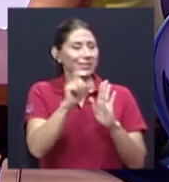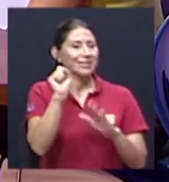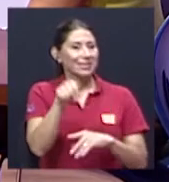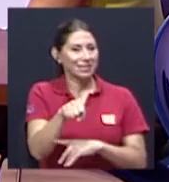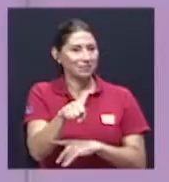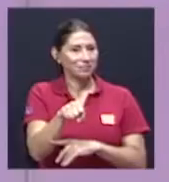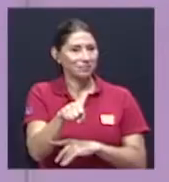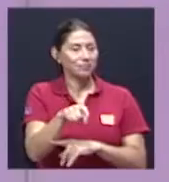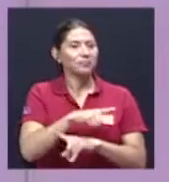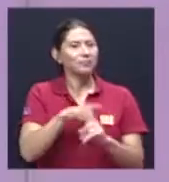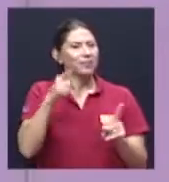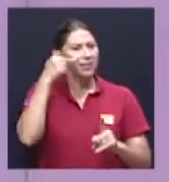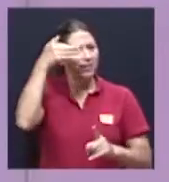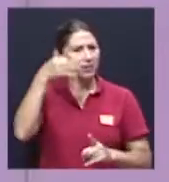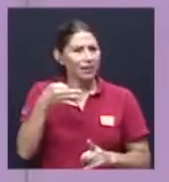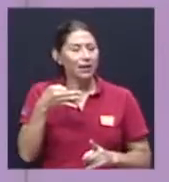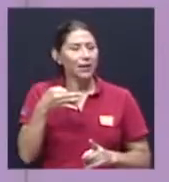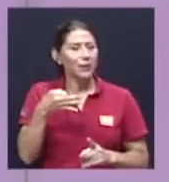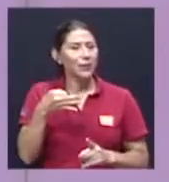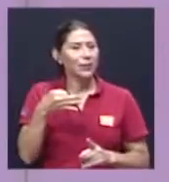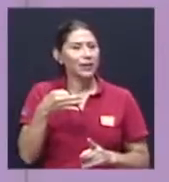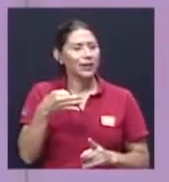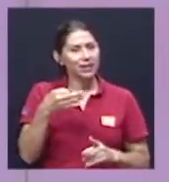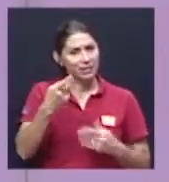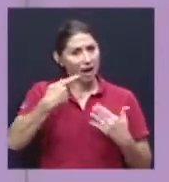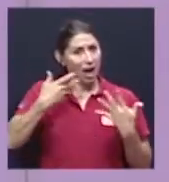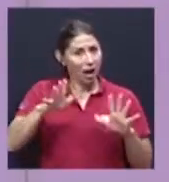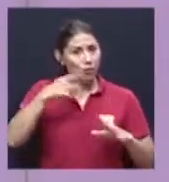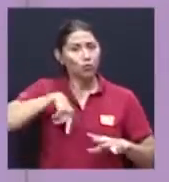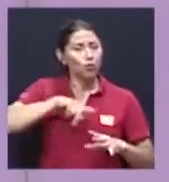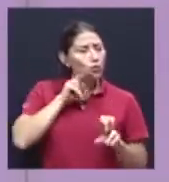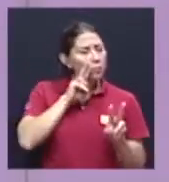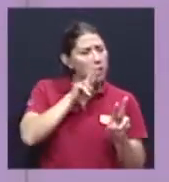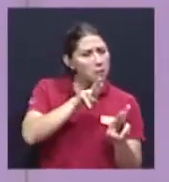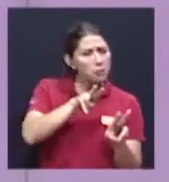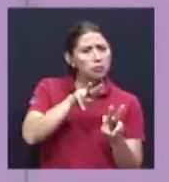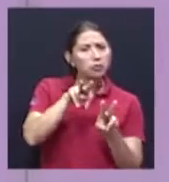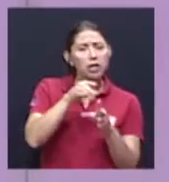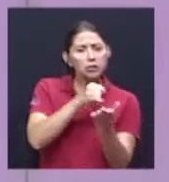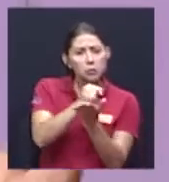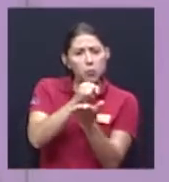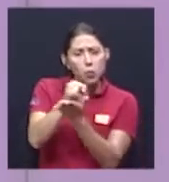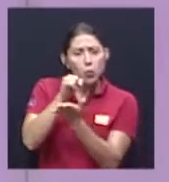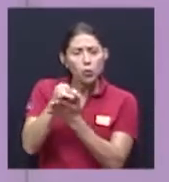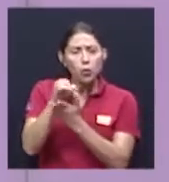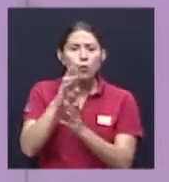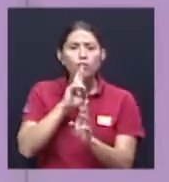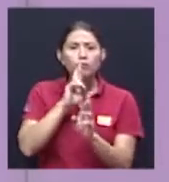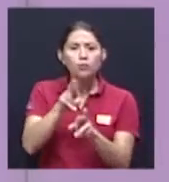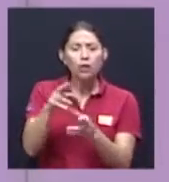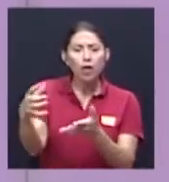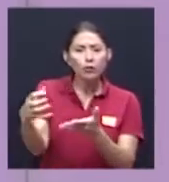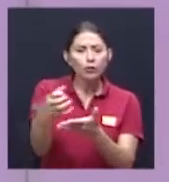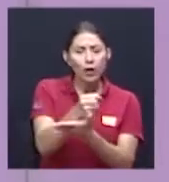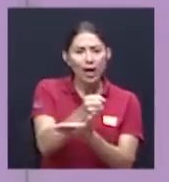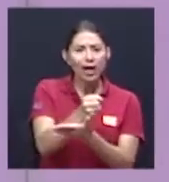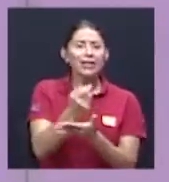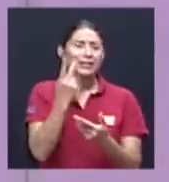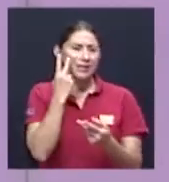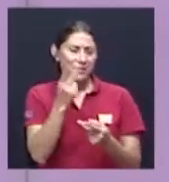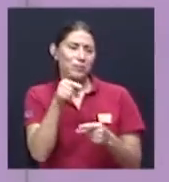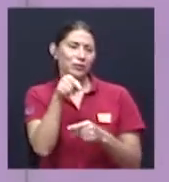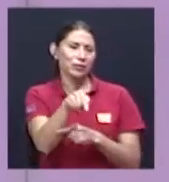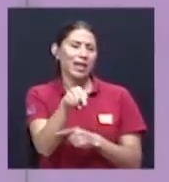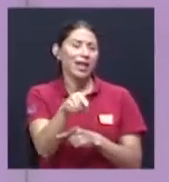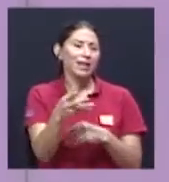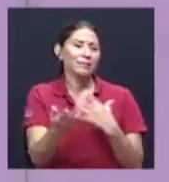parte del estudio, lo que hemos visto en los resultados, y eso era uno de los temas específicos, ¿verdad?, llevados por el estudio,